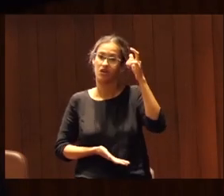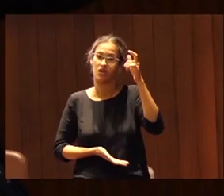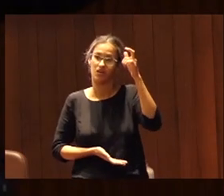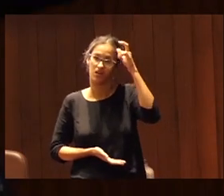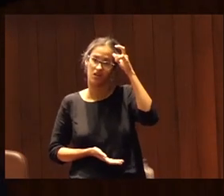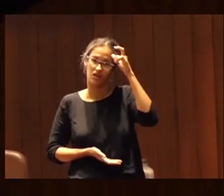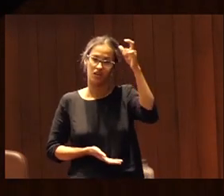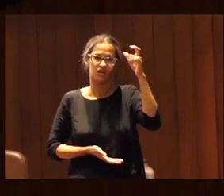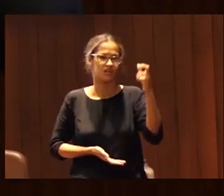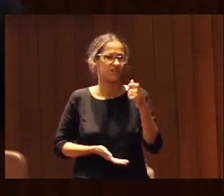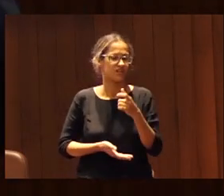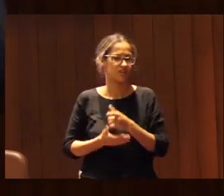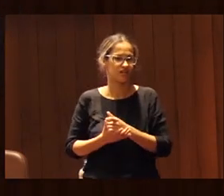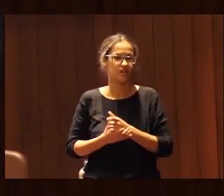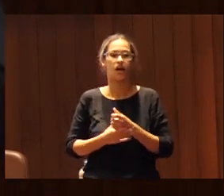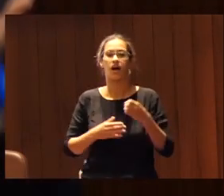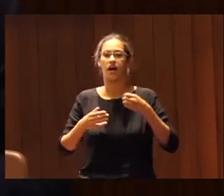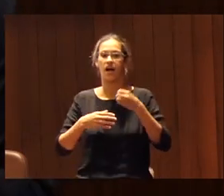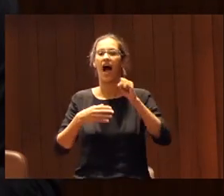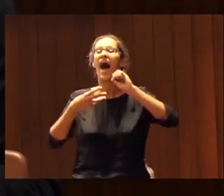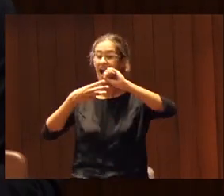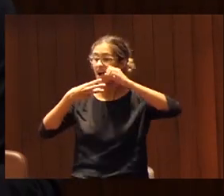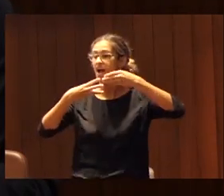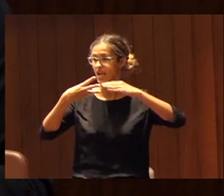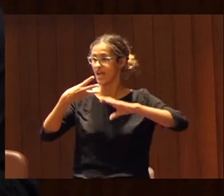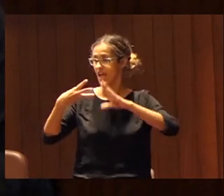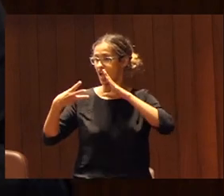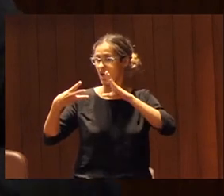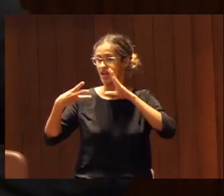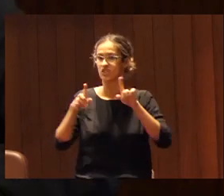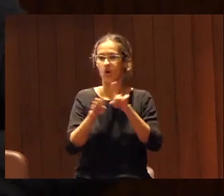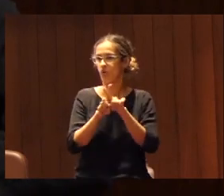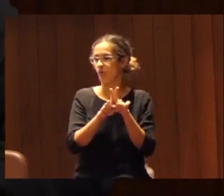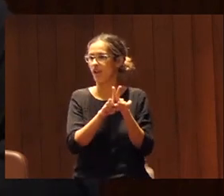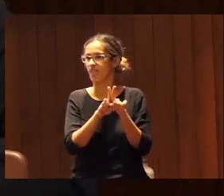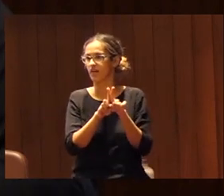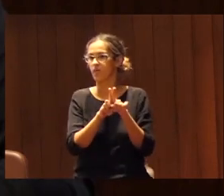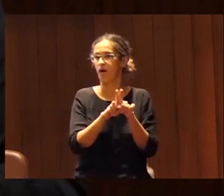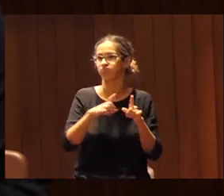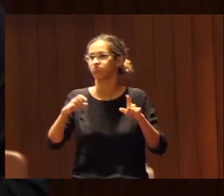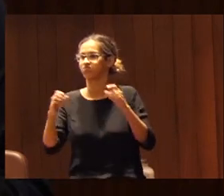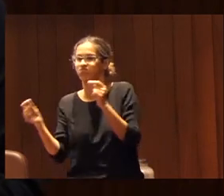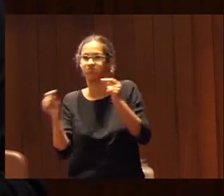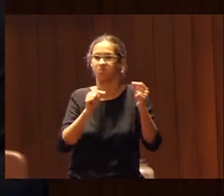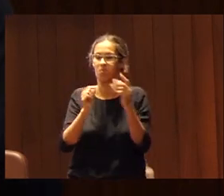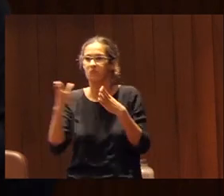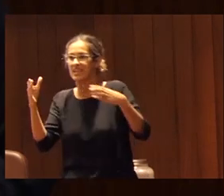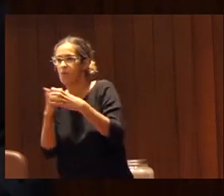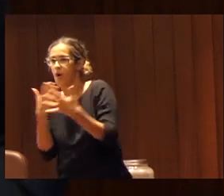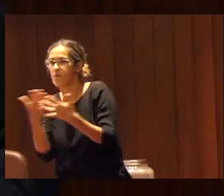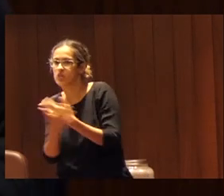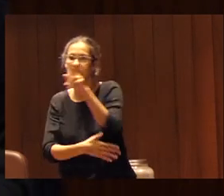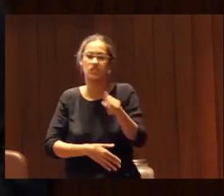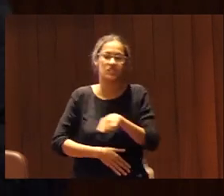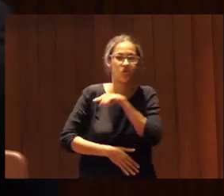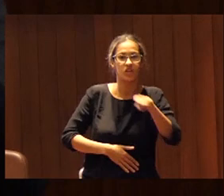dicho el del ABC siempre ha tenido esa pelea ¿no? equipos mistos o no y ya habíamos